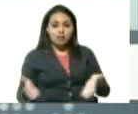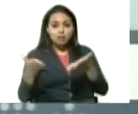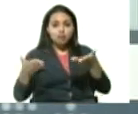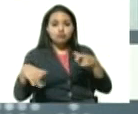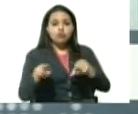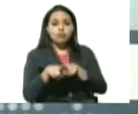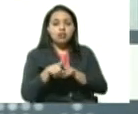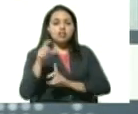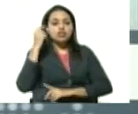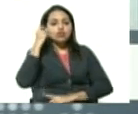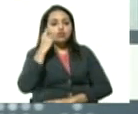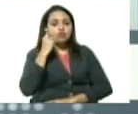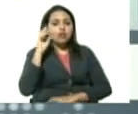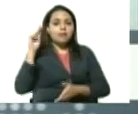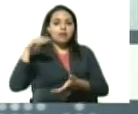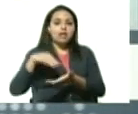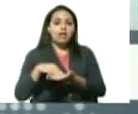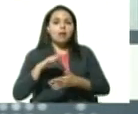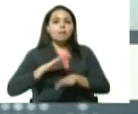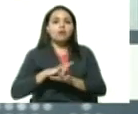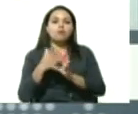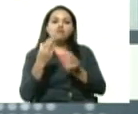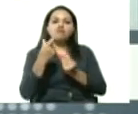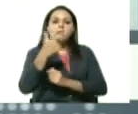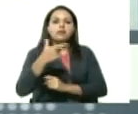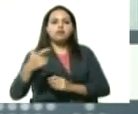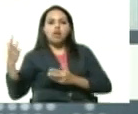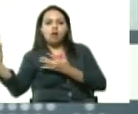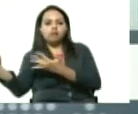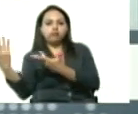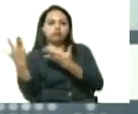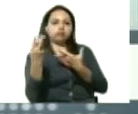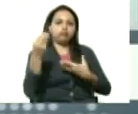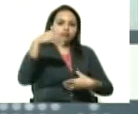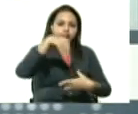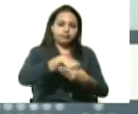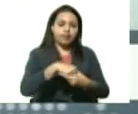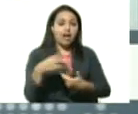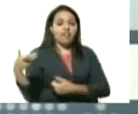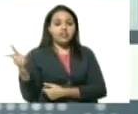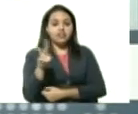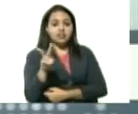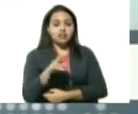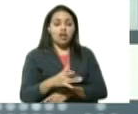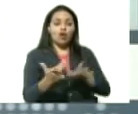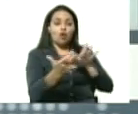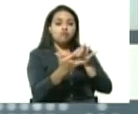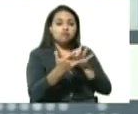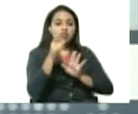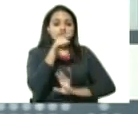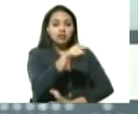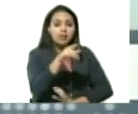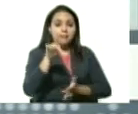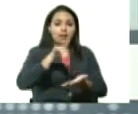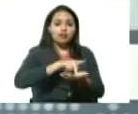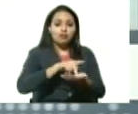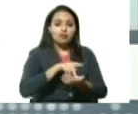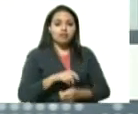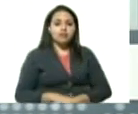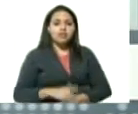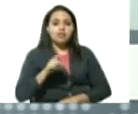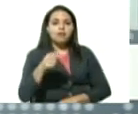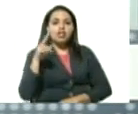Miranda impulso por los con nacionales principalmente que han regresado de Colombia y dos